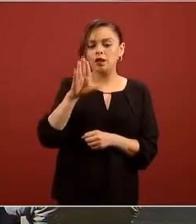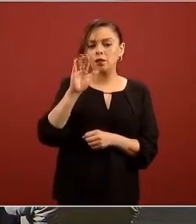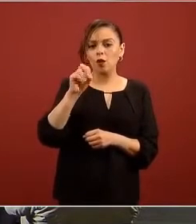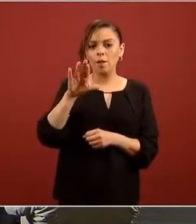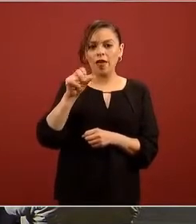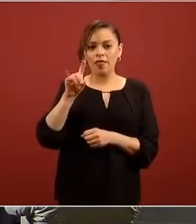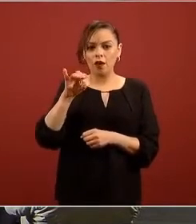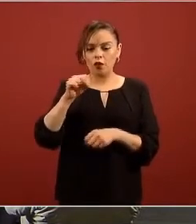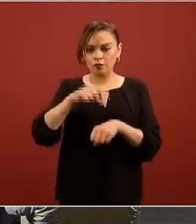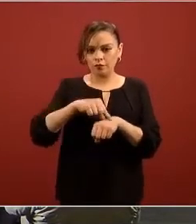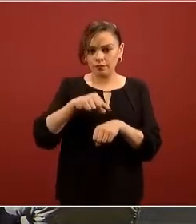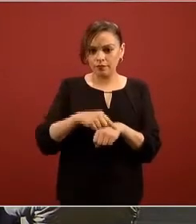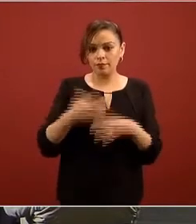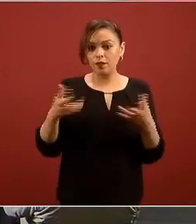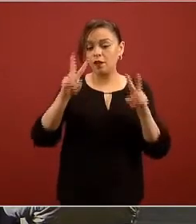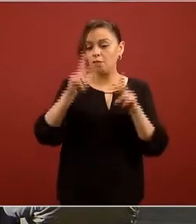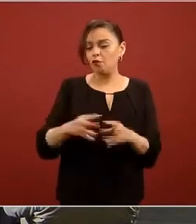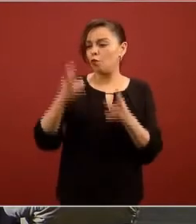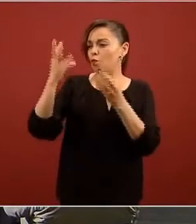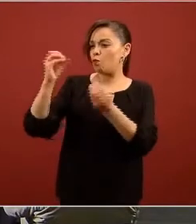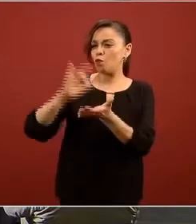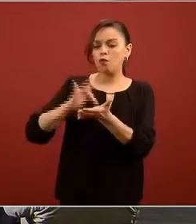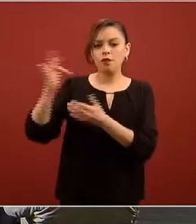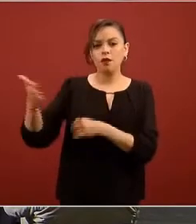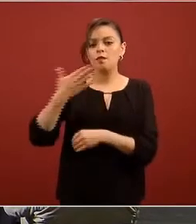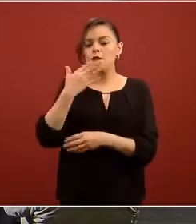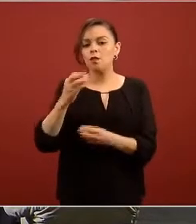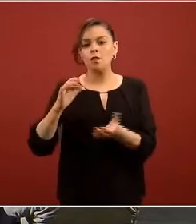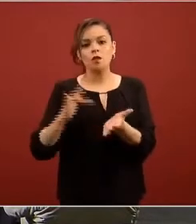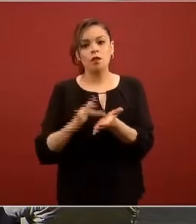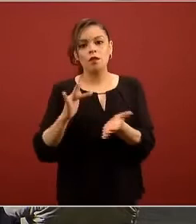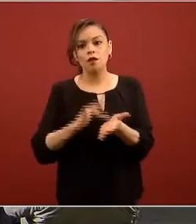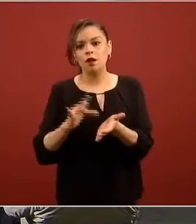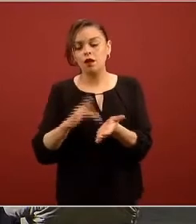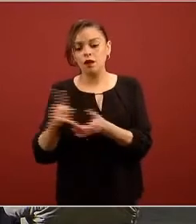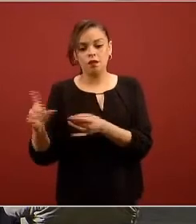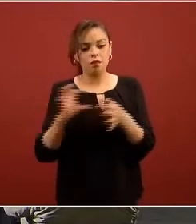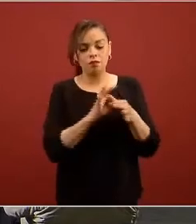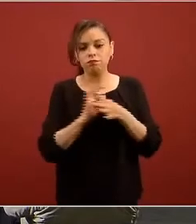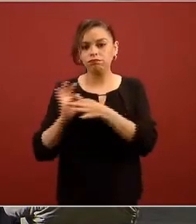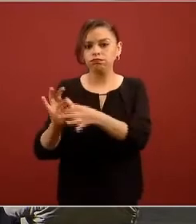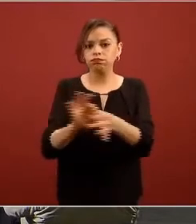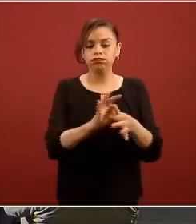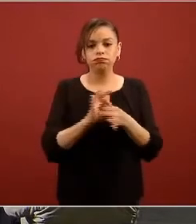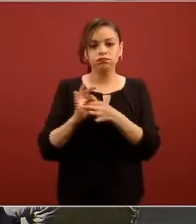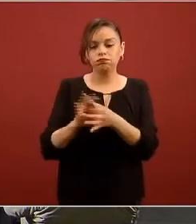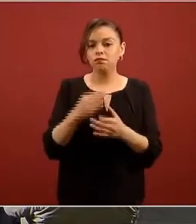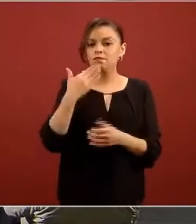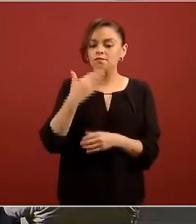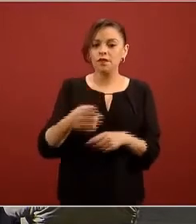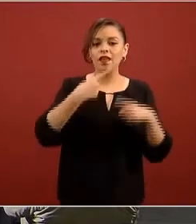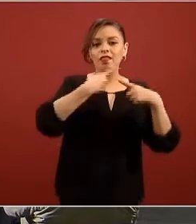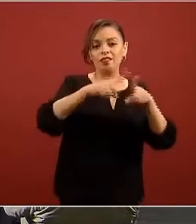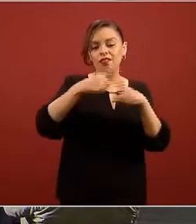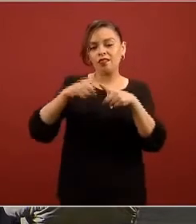porque han estado colaborando de una manera muy generosa en la revisión de los diferentes prototipos